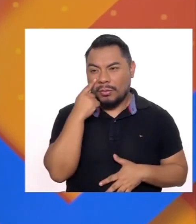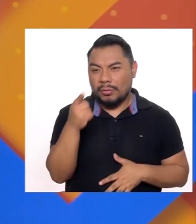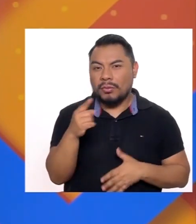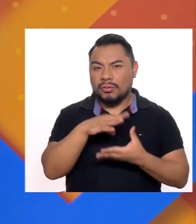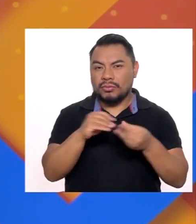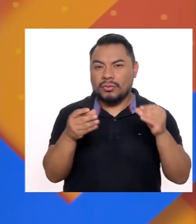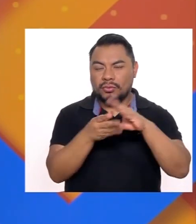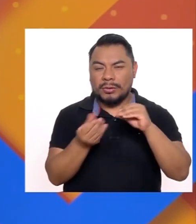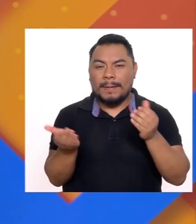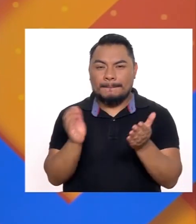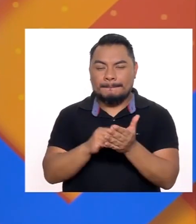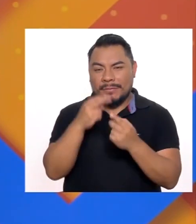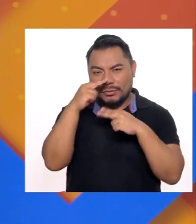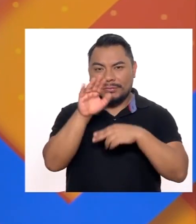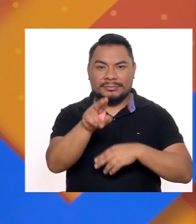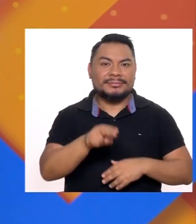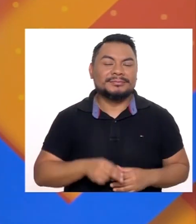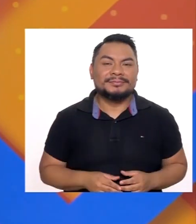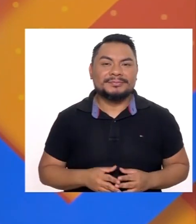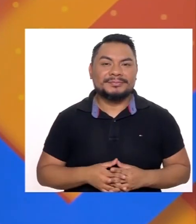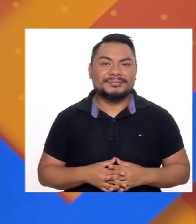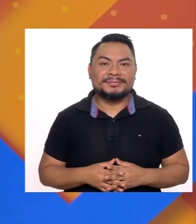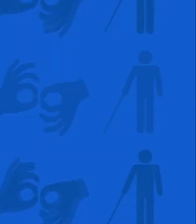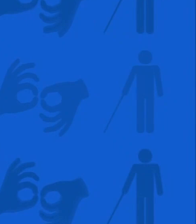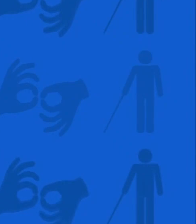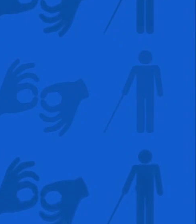Gracias La siguiente nota